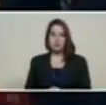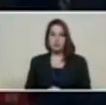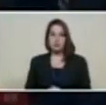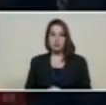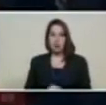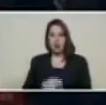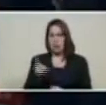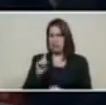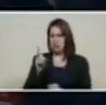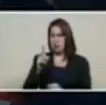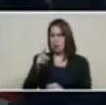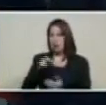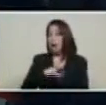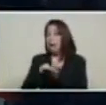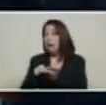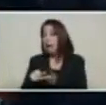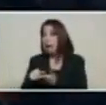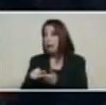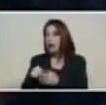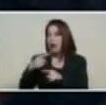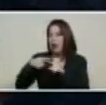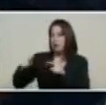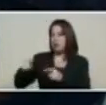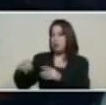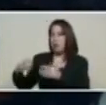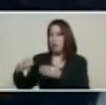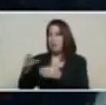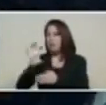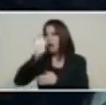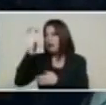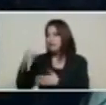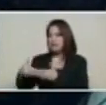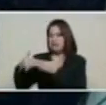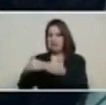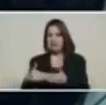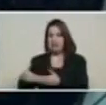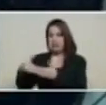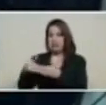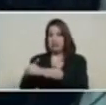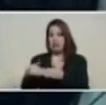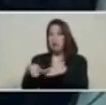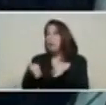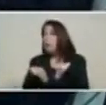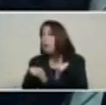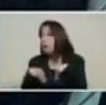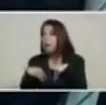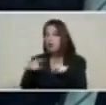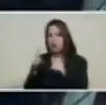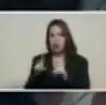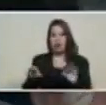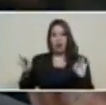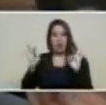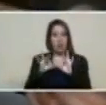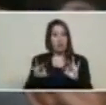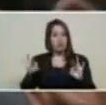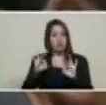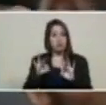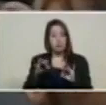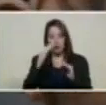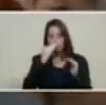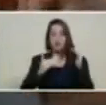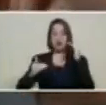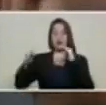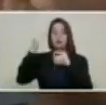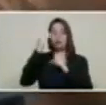pleitesía a nadie ni se arrodilla ni le baja la cabeza a nadie en el mundo y que vamos